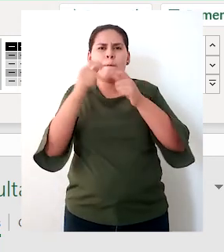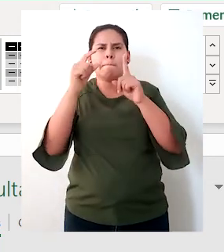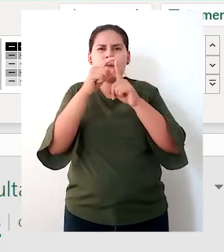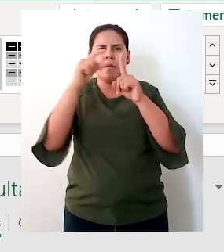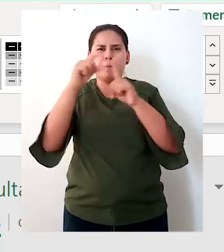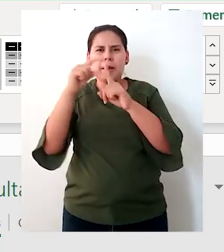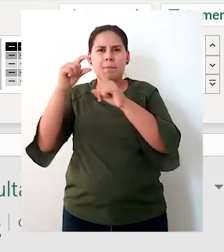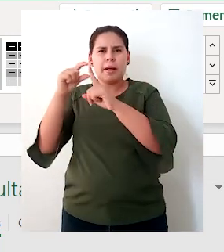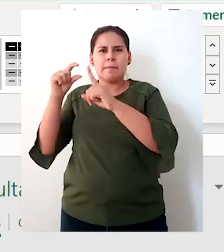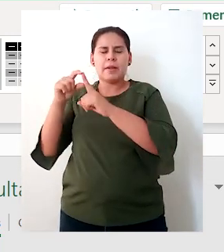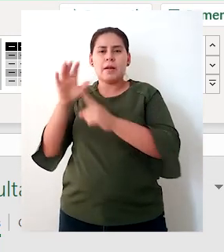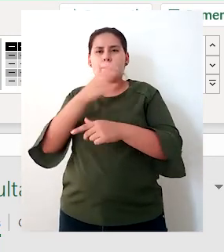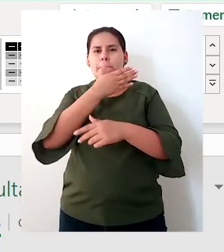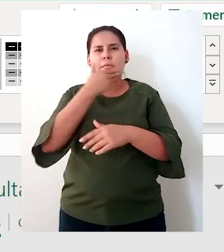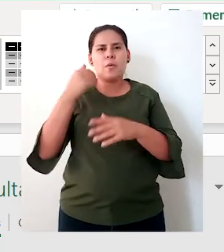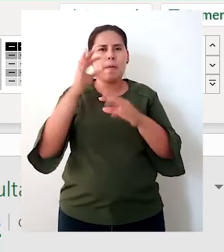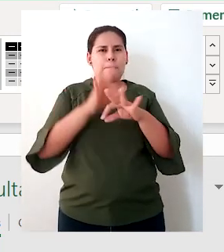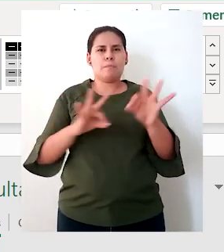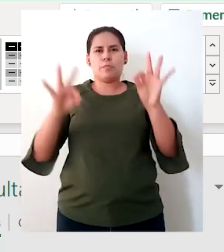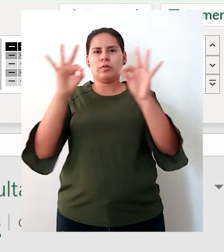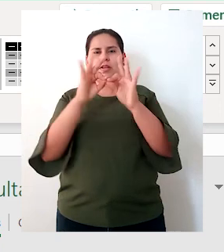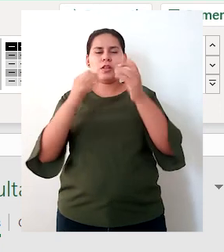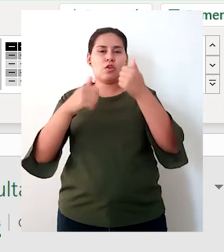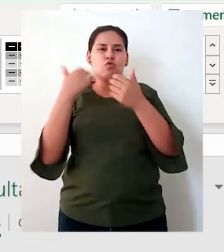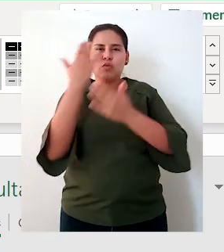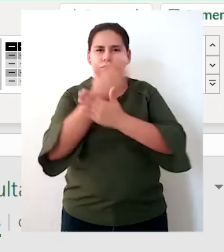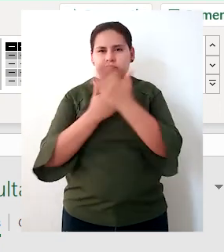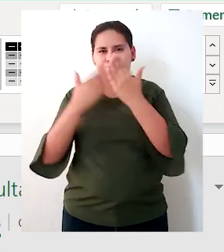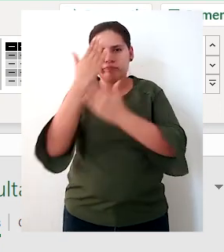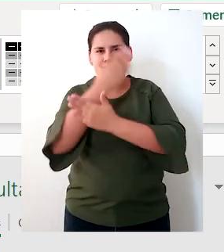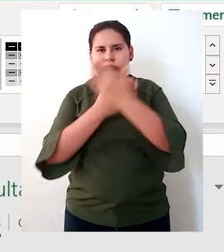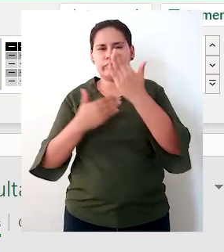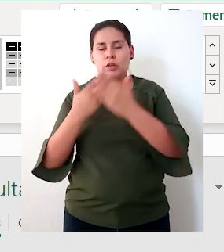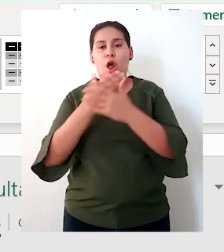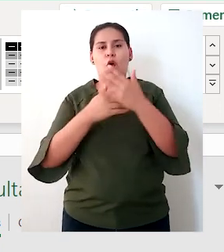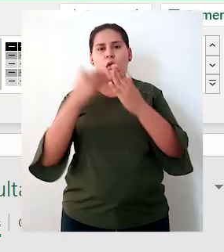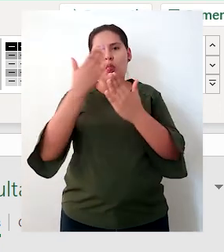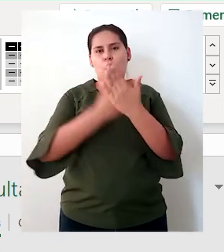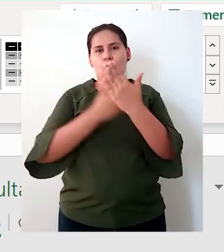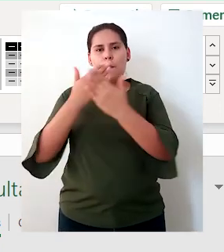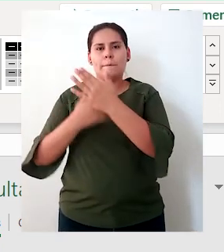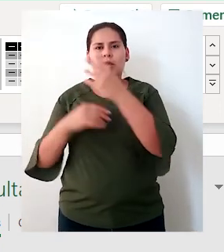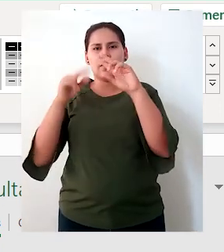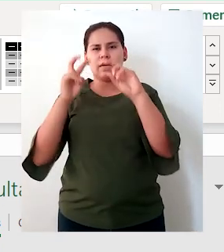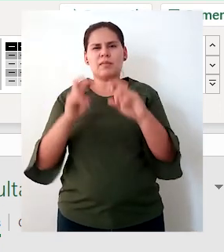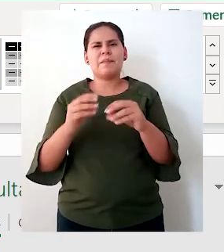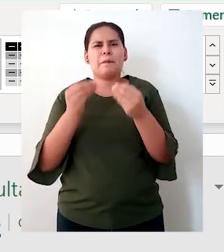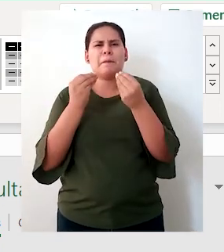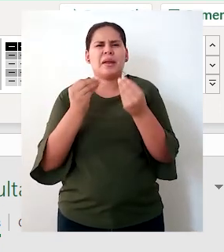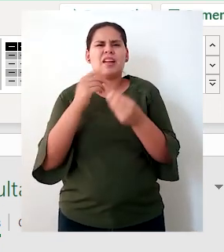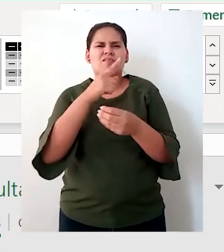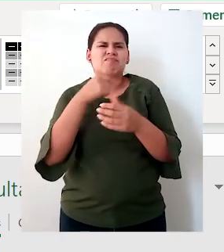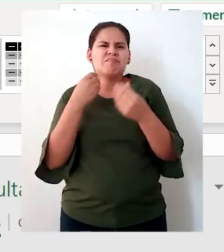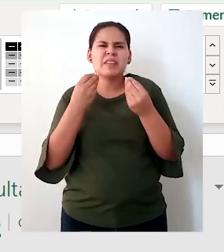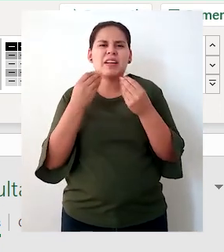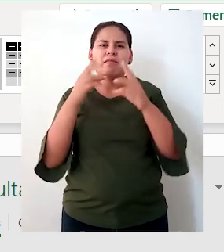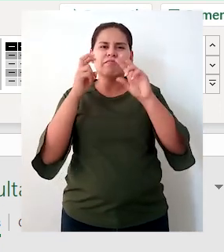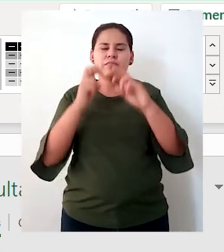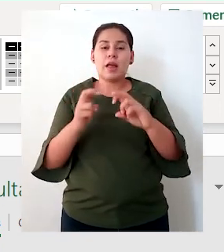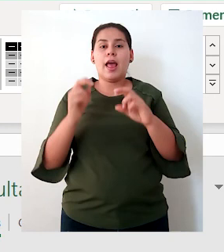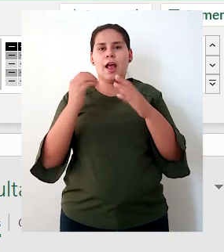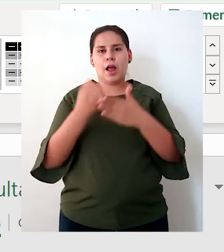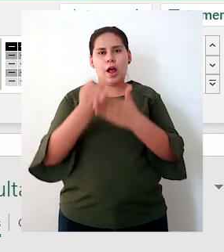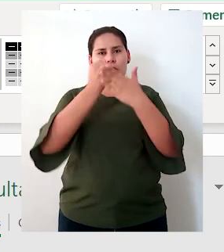más importantes que se están analizando en todos esos documentos de investigación. ¿Para qué me sirve a mí esto? Yo puedo tomar